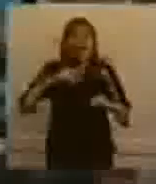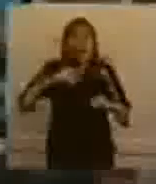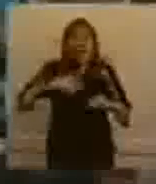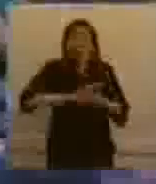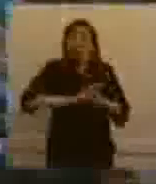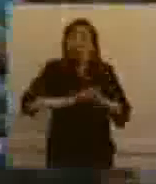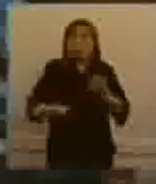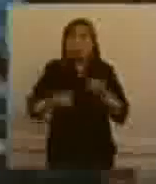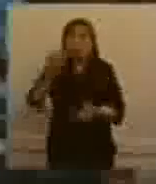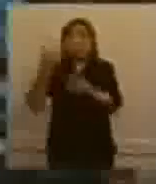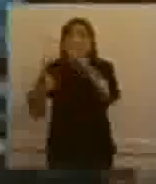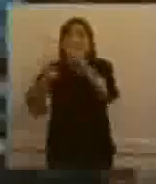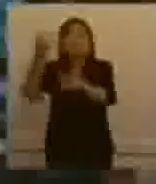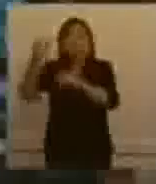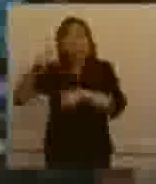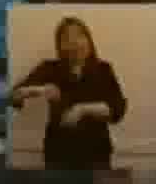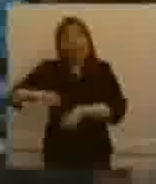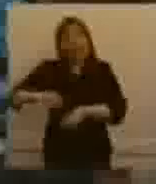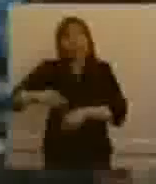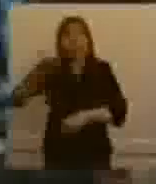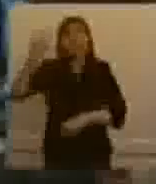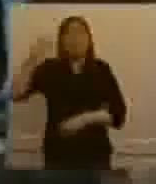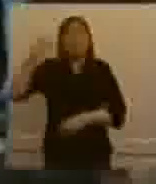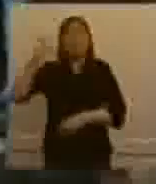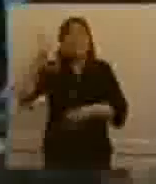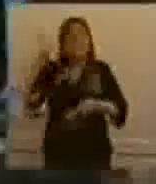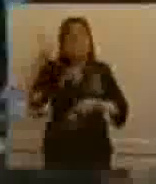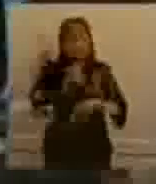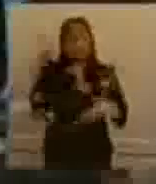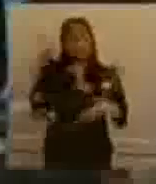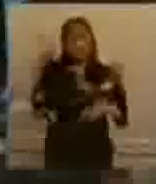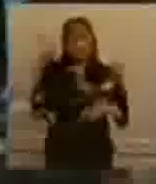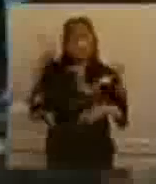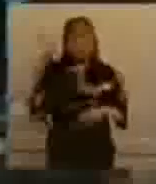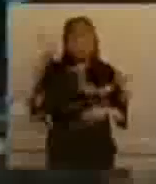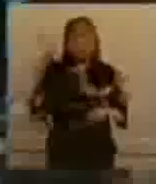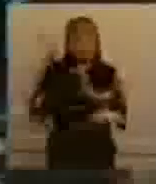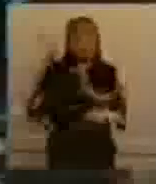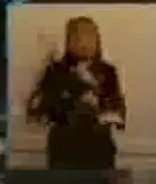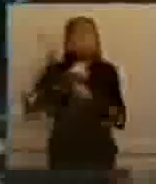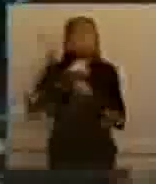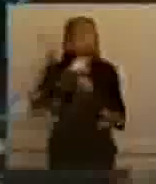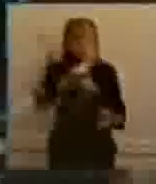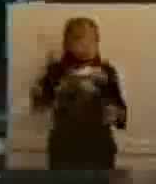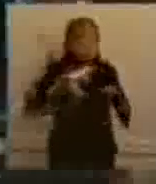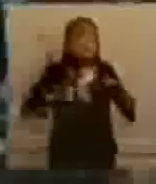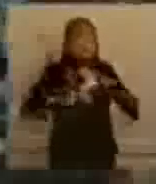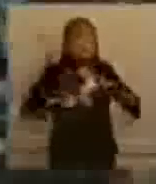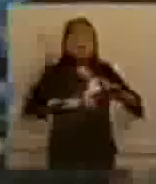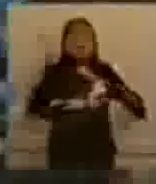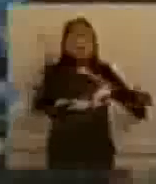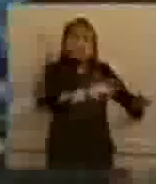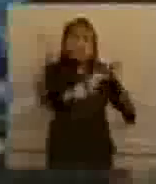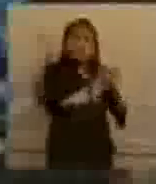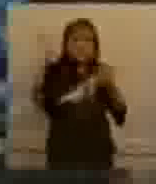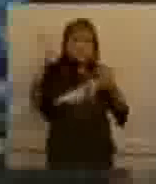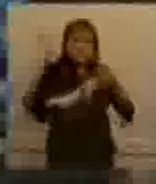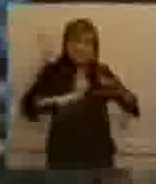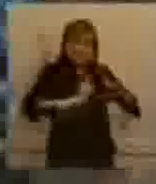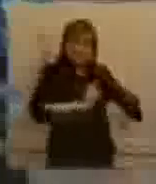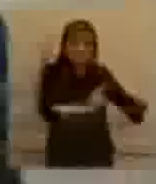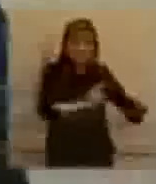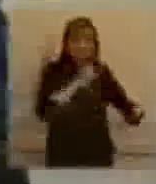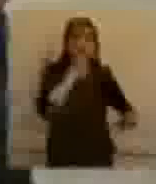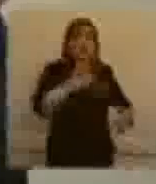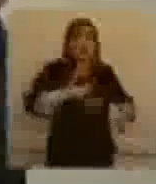maravilla. También he instruido al secretario de obras públicas, que me lo había perdido porque lo tengo ya perdido al final, para que la